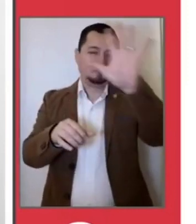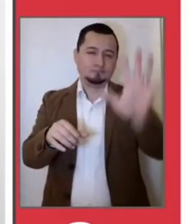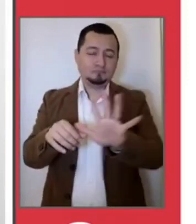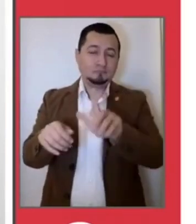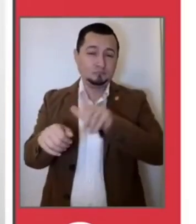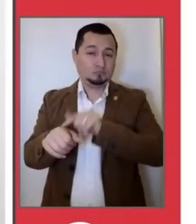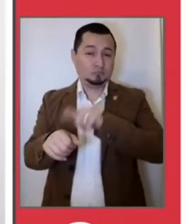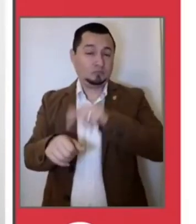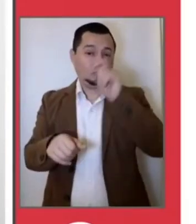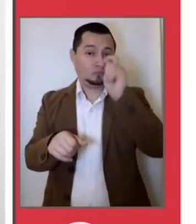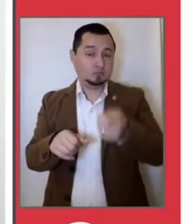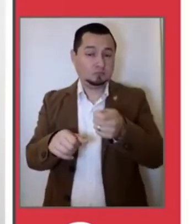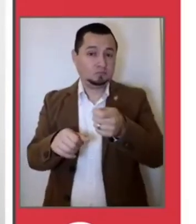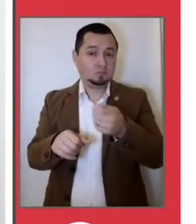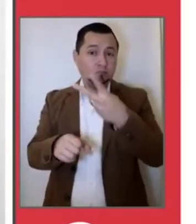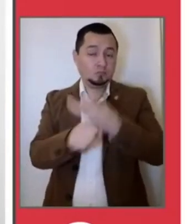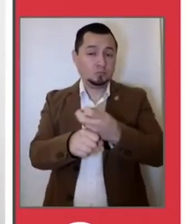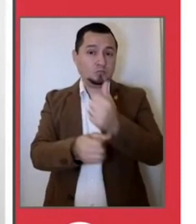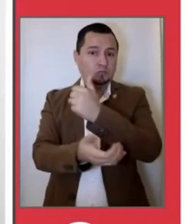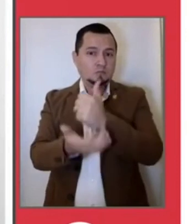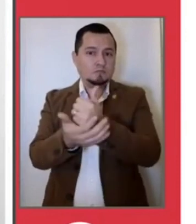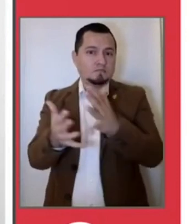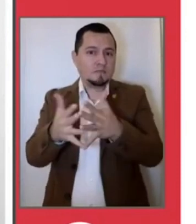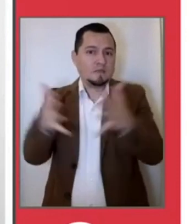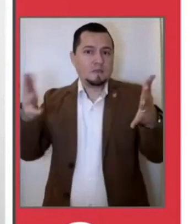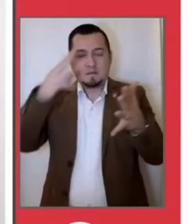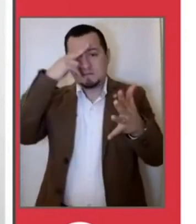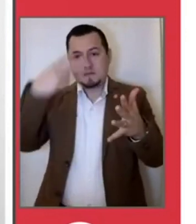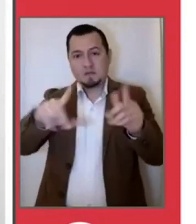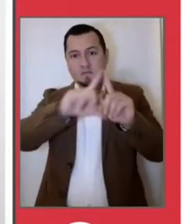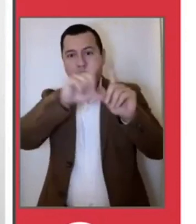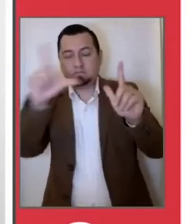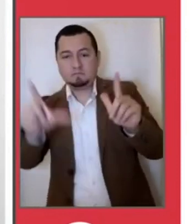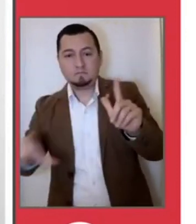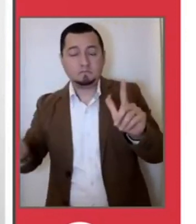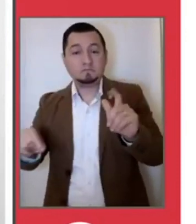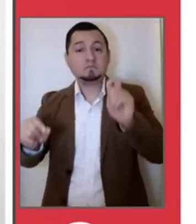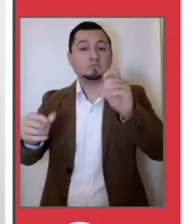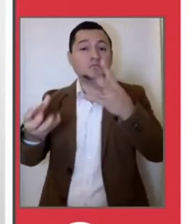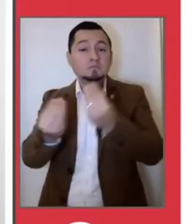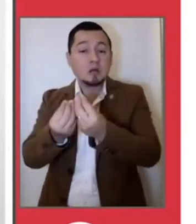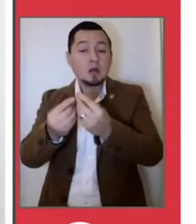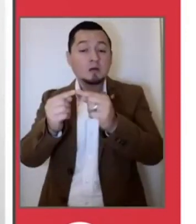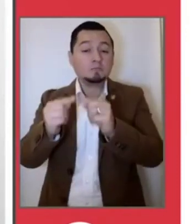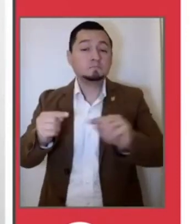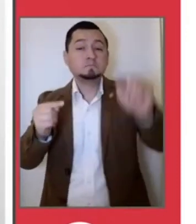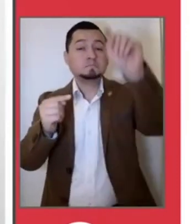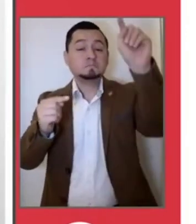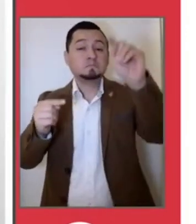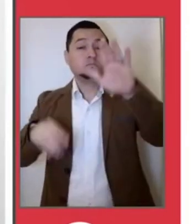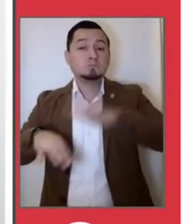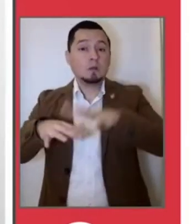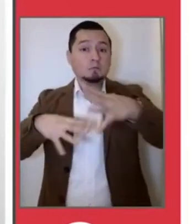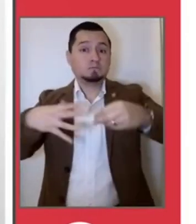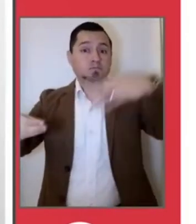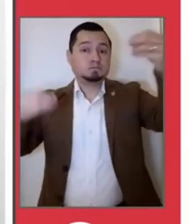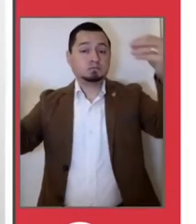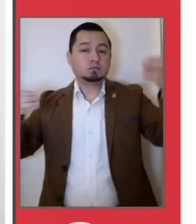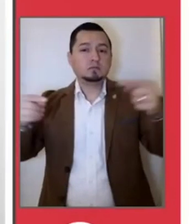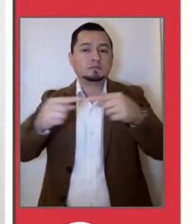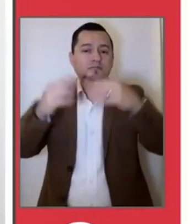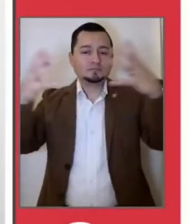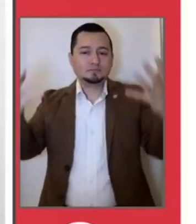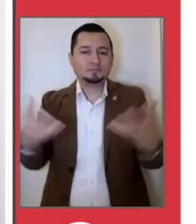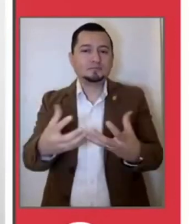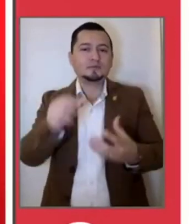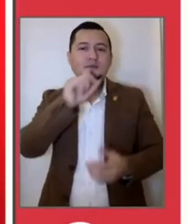complicación que significa tener la segunda ciudad más grande de México, también es cierto que hay un corredor en el centro del país en donde se ha intensificado el problema. Ahí